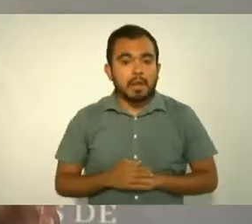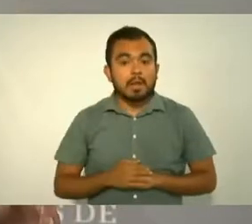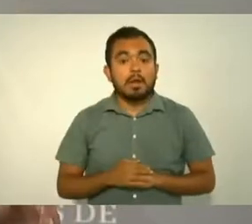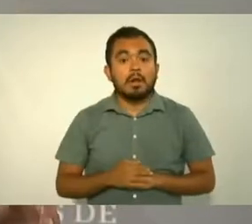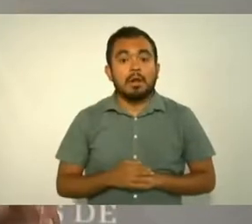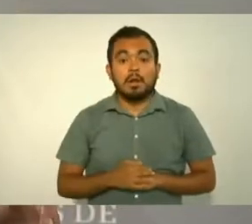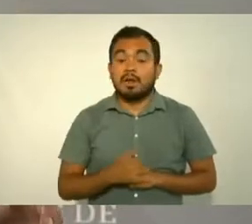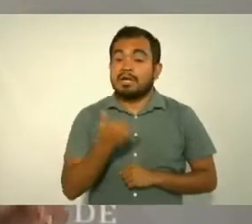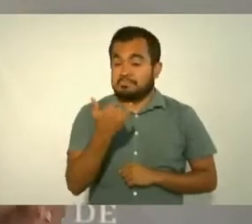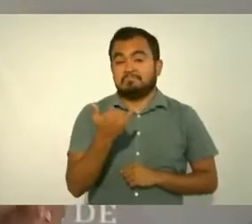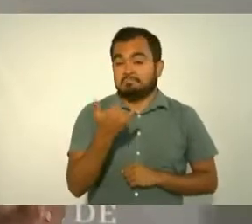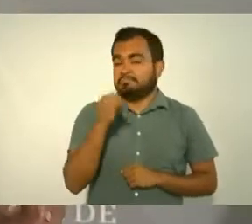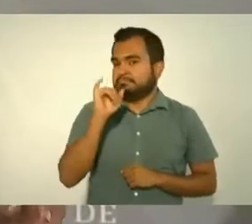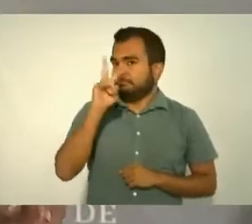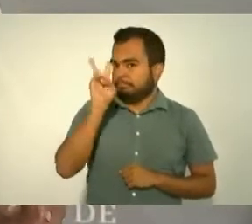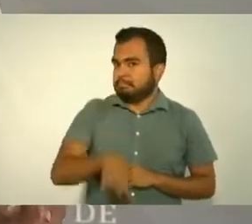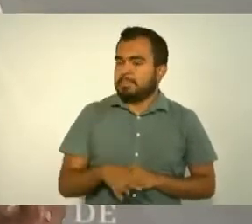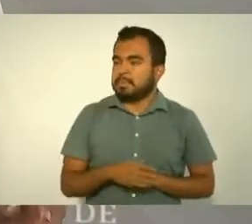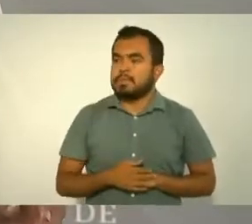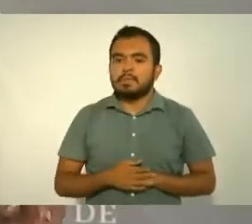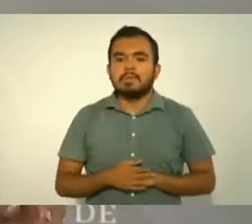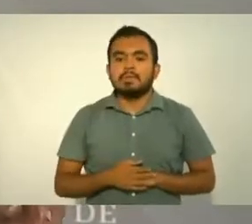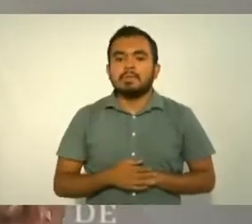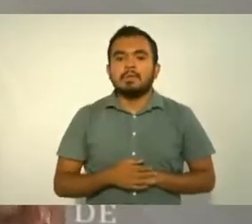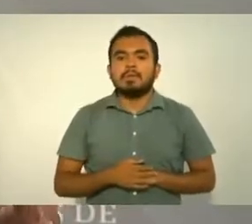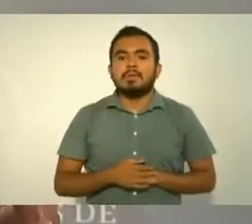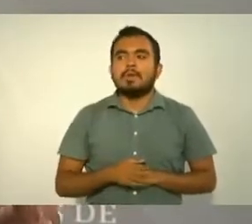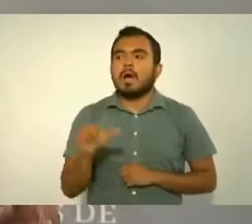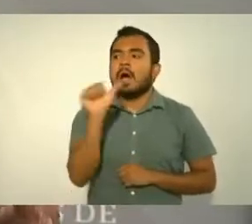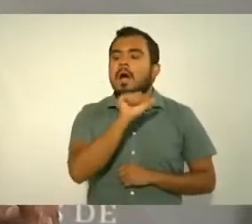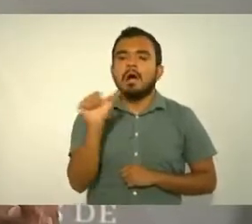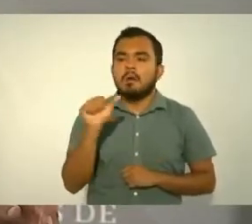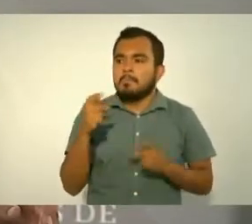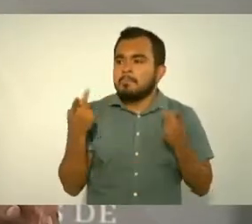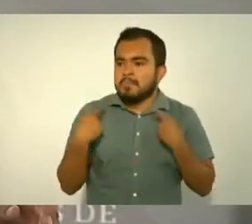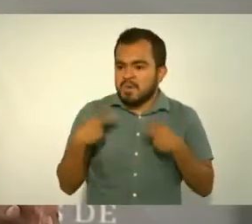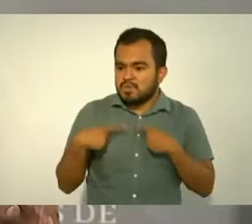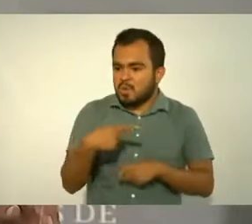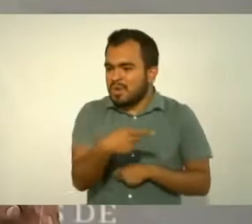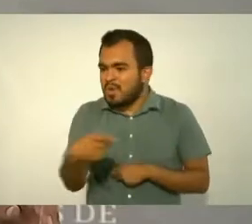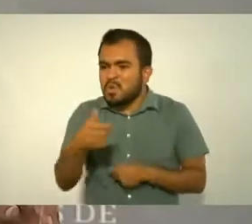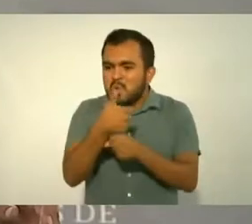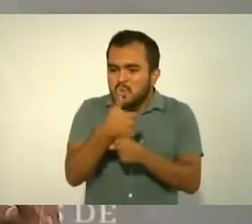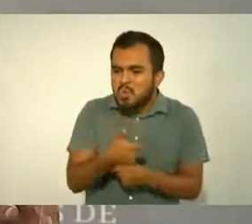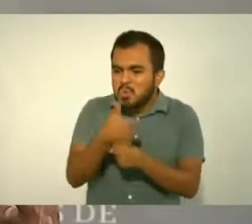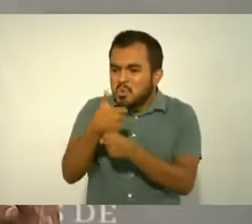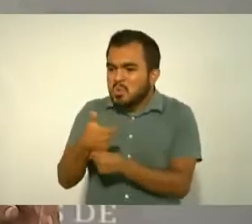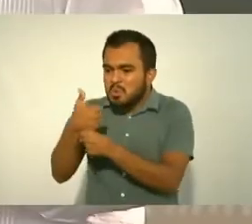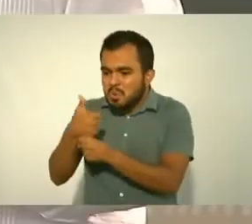comparar cuando se trata del dolor humano, pero